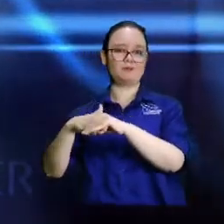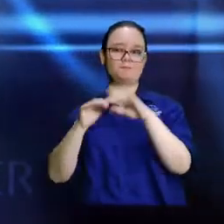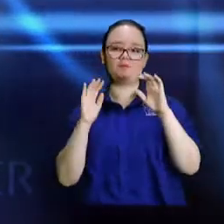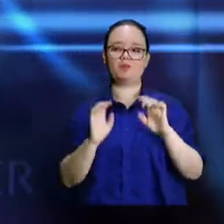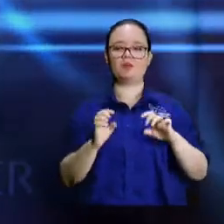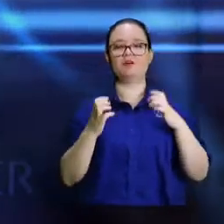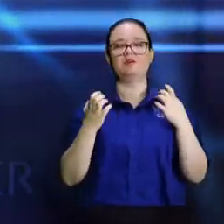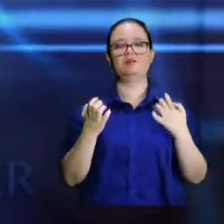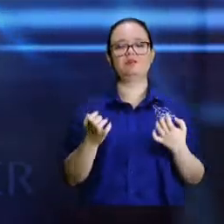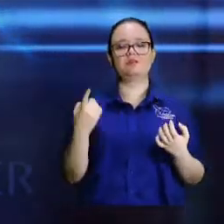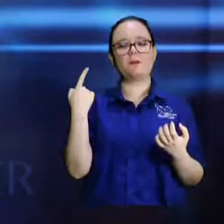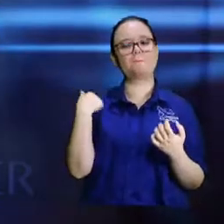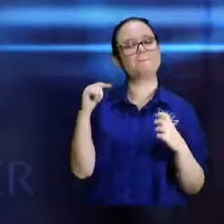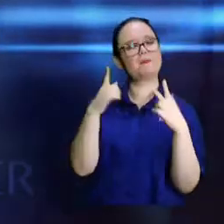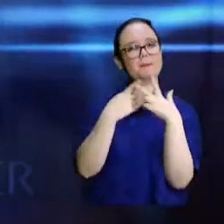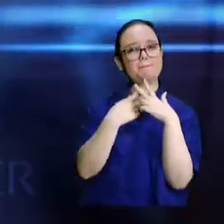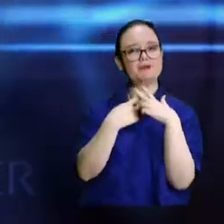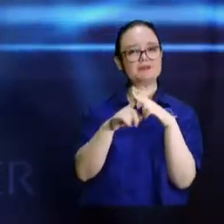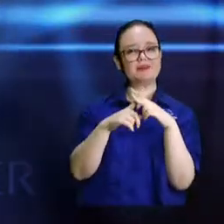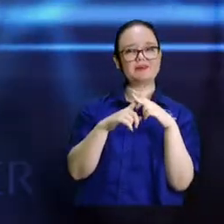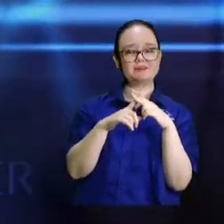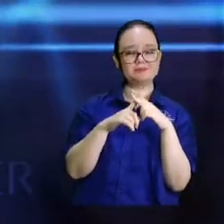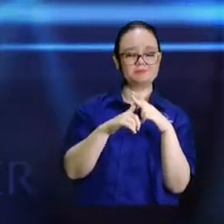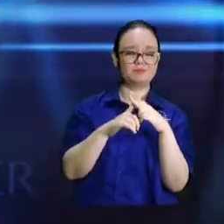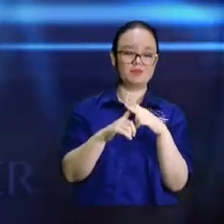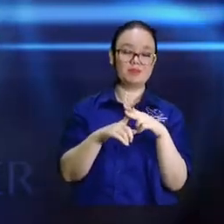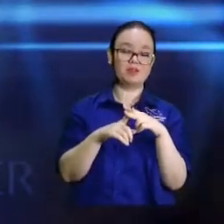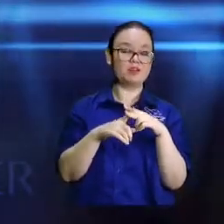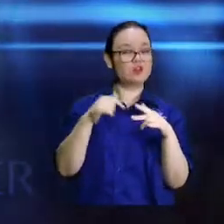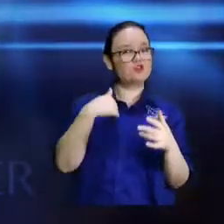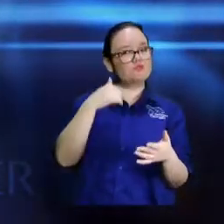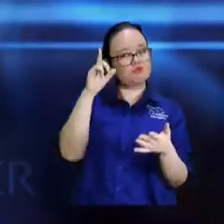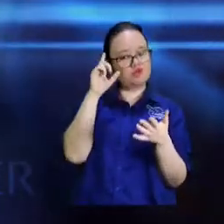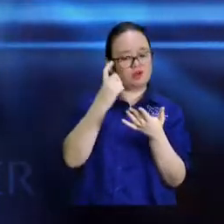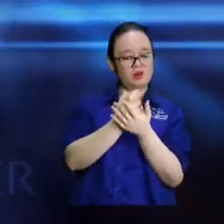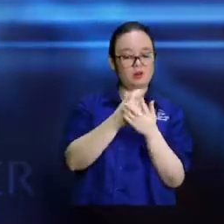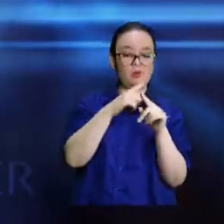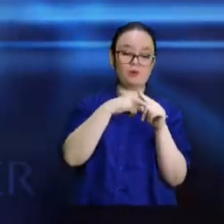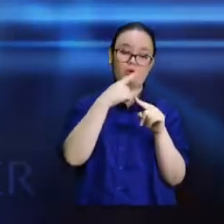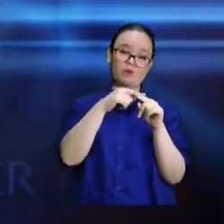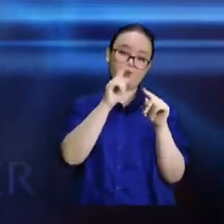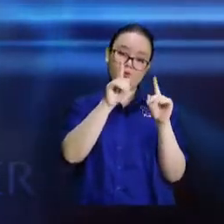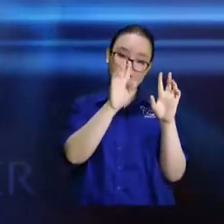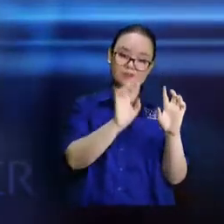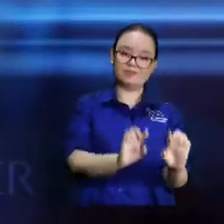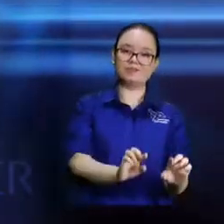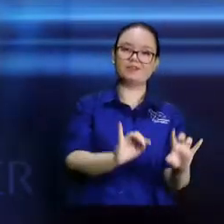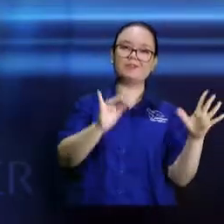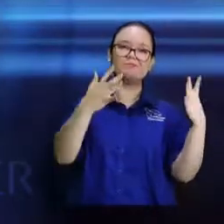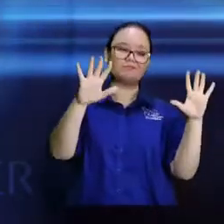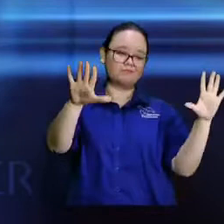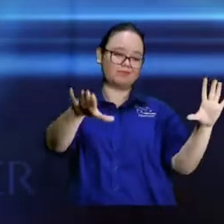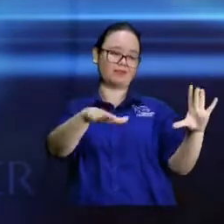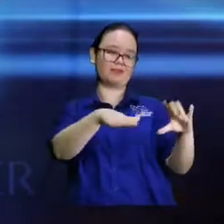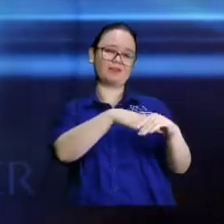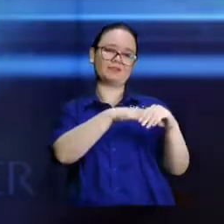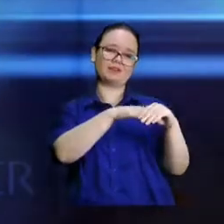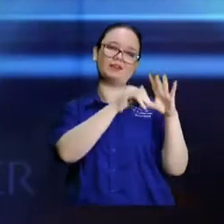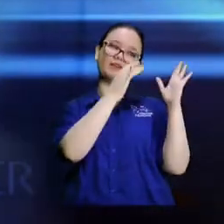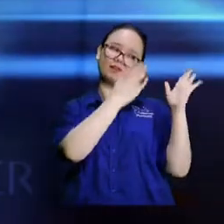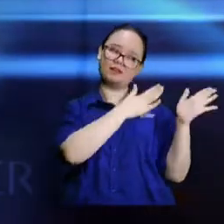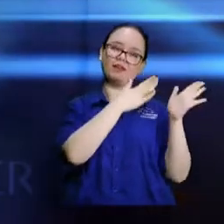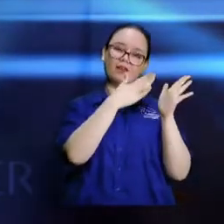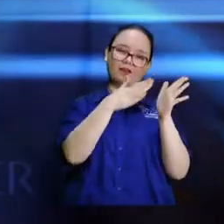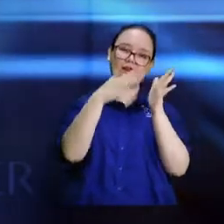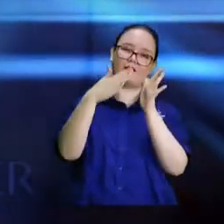Realmente, para empezar, yo creo que cuando alguien se va a casar, en el orden de Dios,